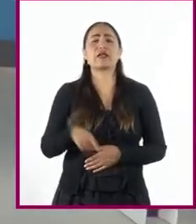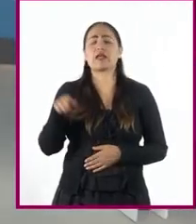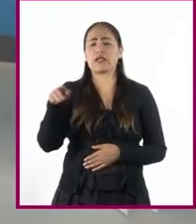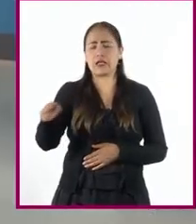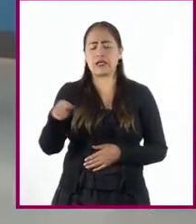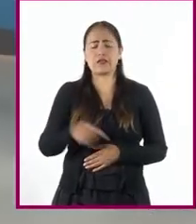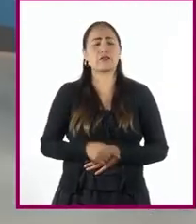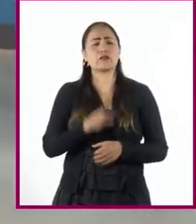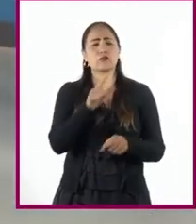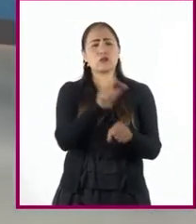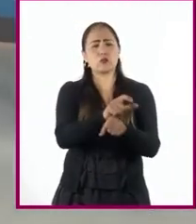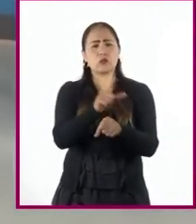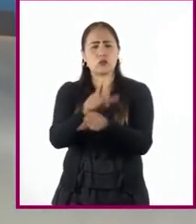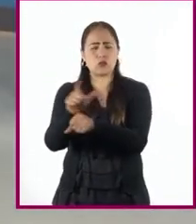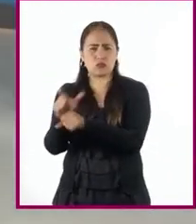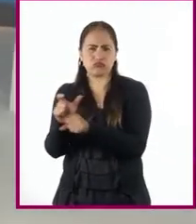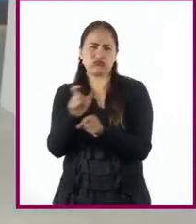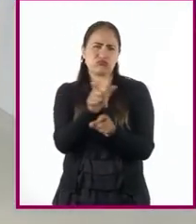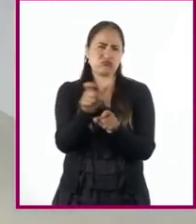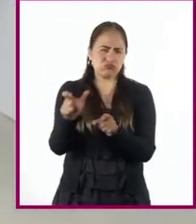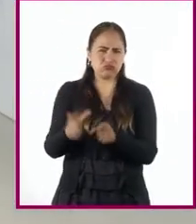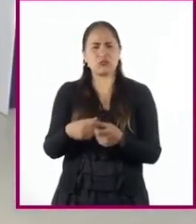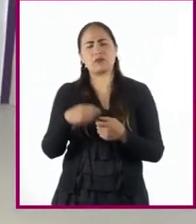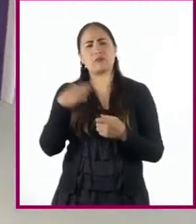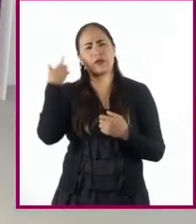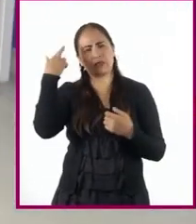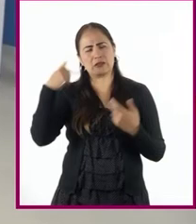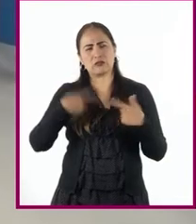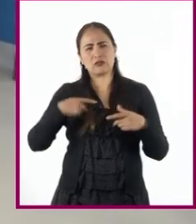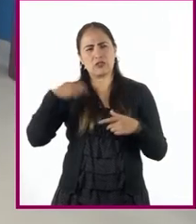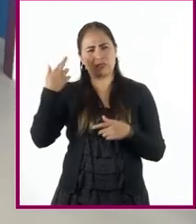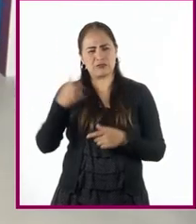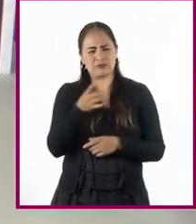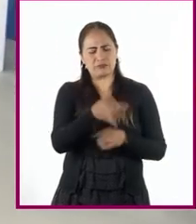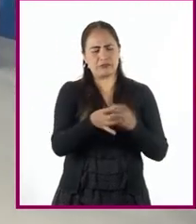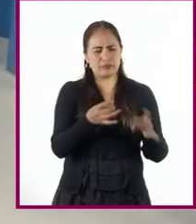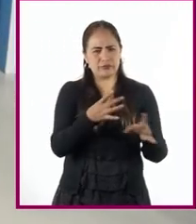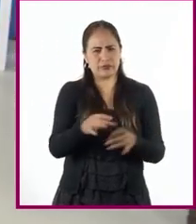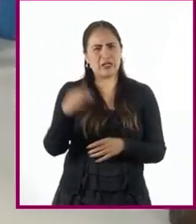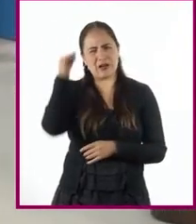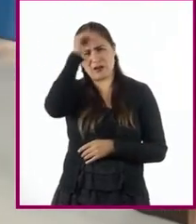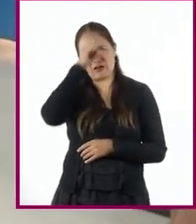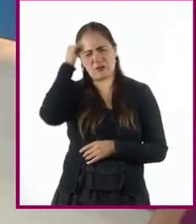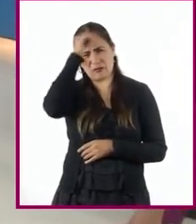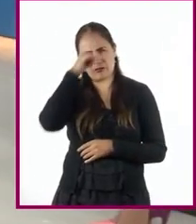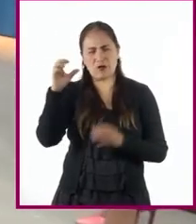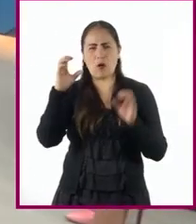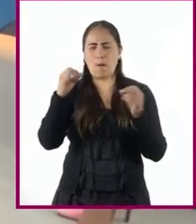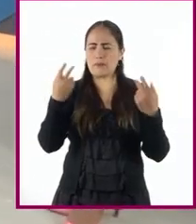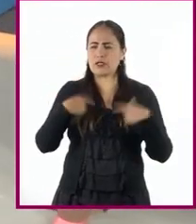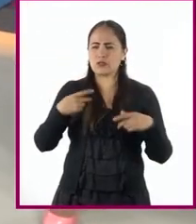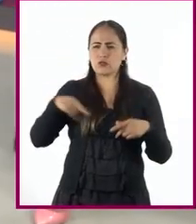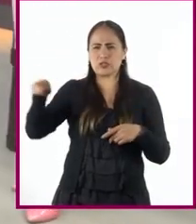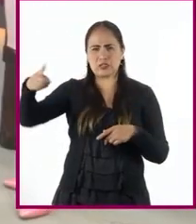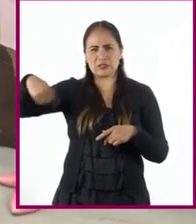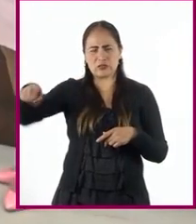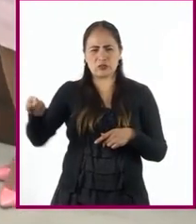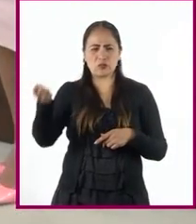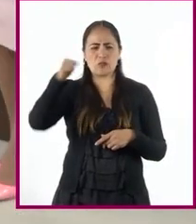y protección de conquistadores, virreyes, clérigos y funcionarios enviados por la corona.